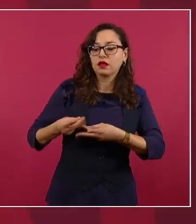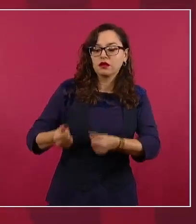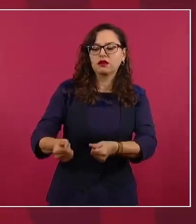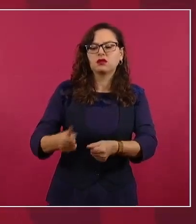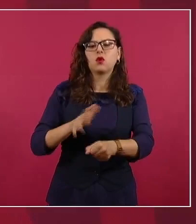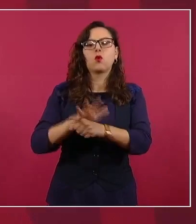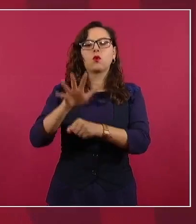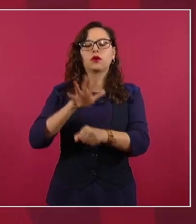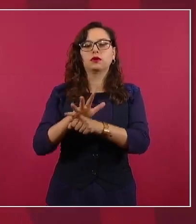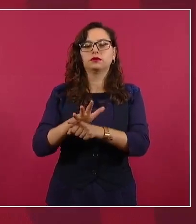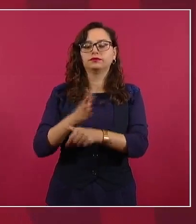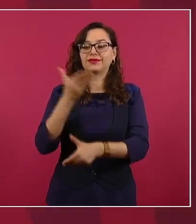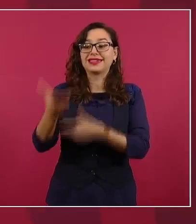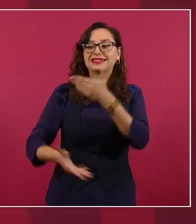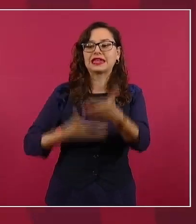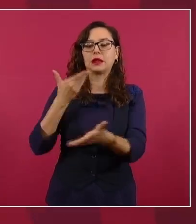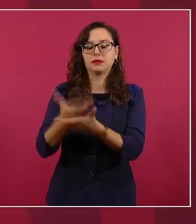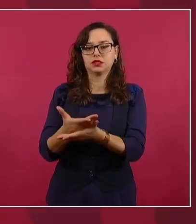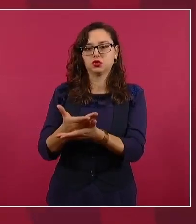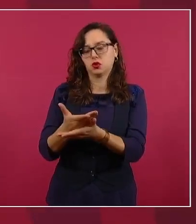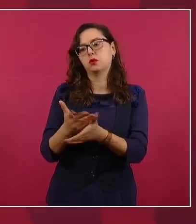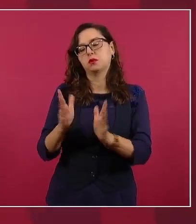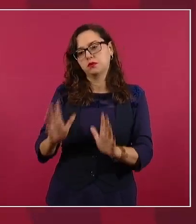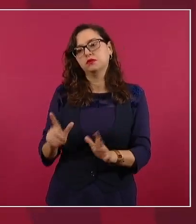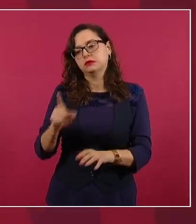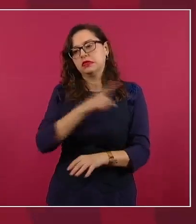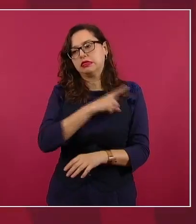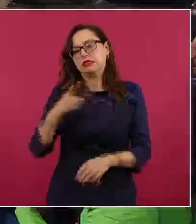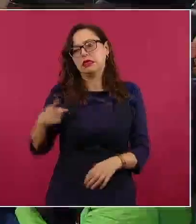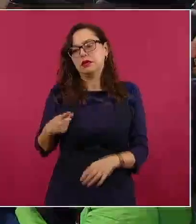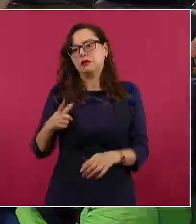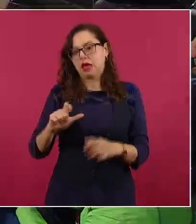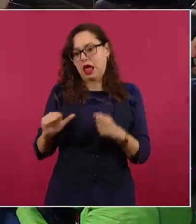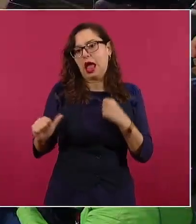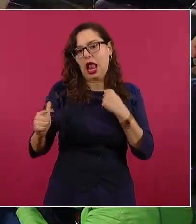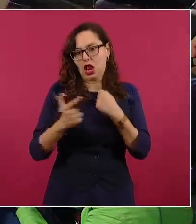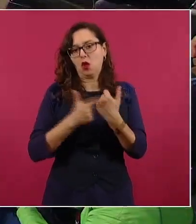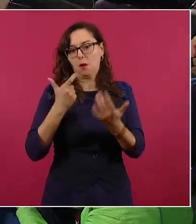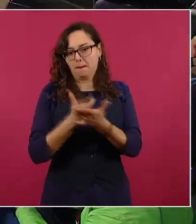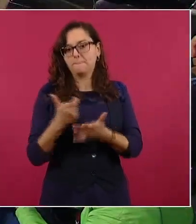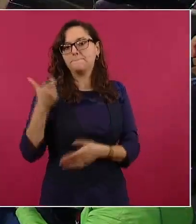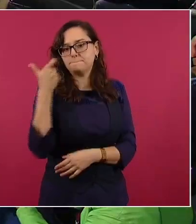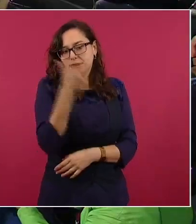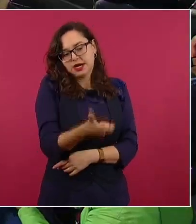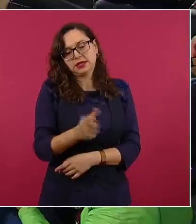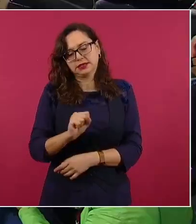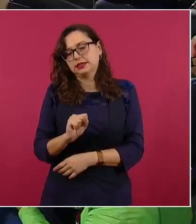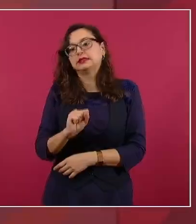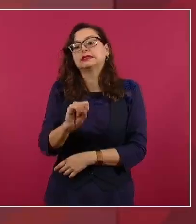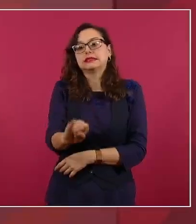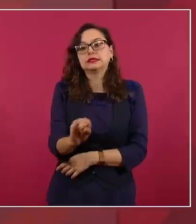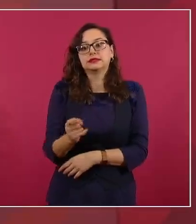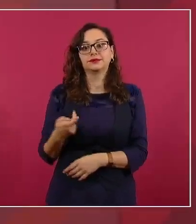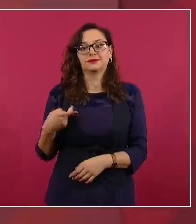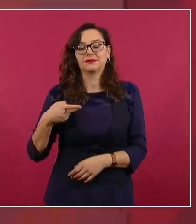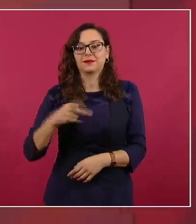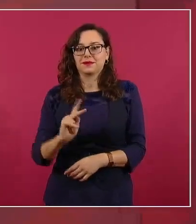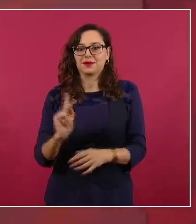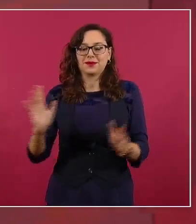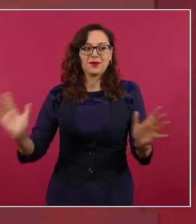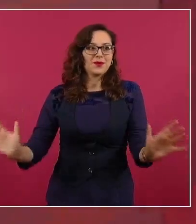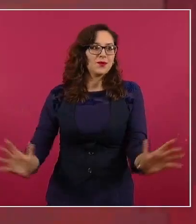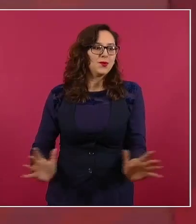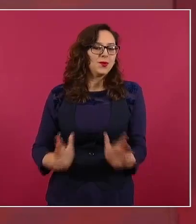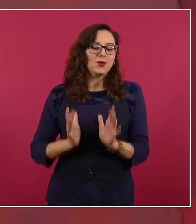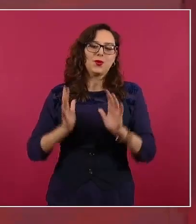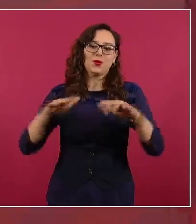porque va a ser una gran revolución, va a ser algo excepcional, el que en todos los pueblos de México,